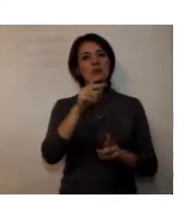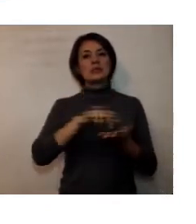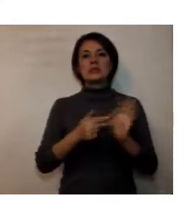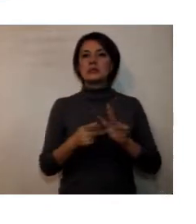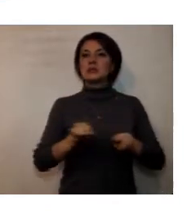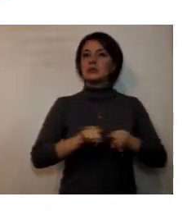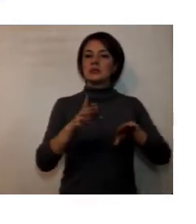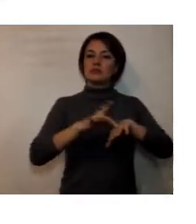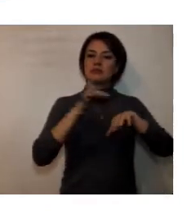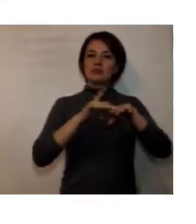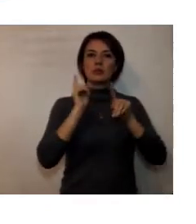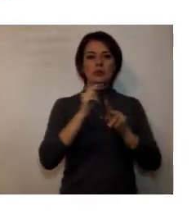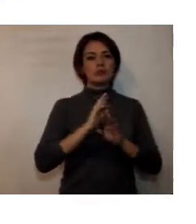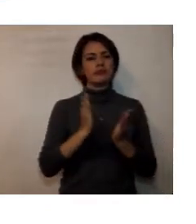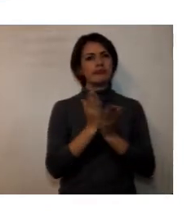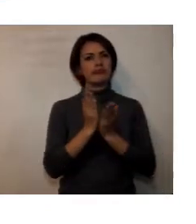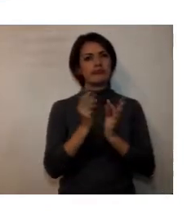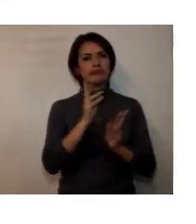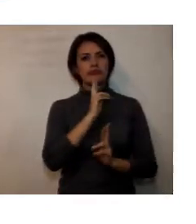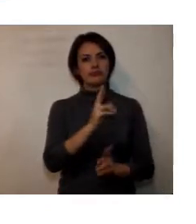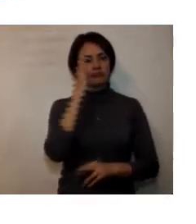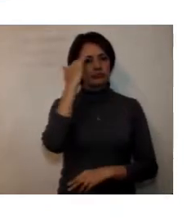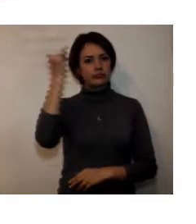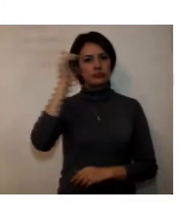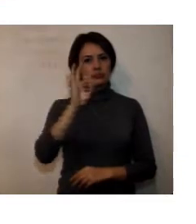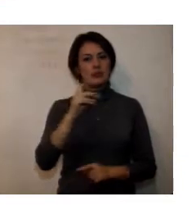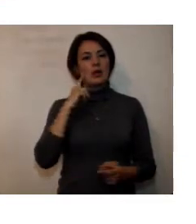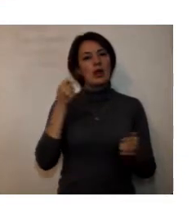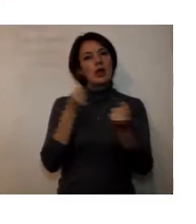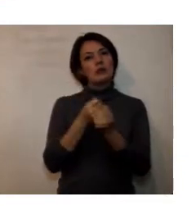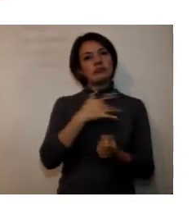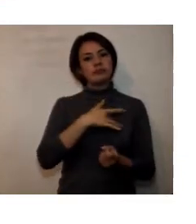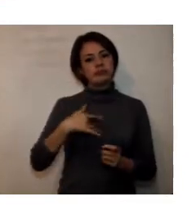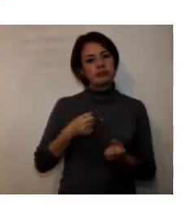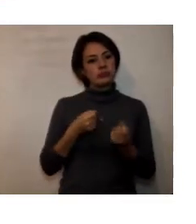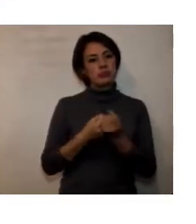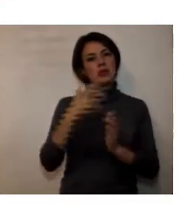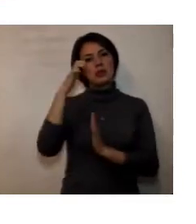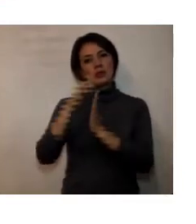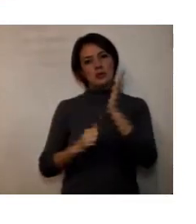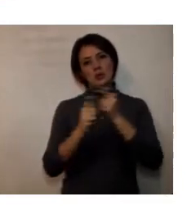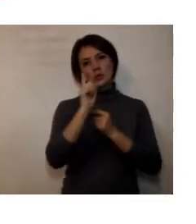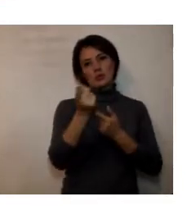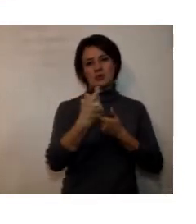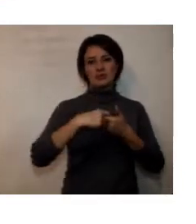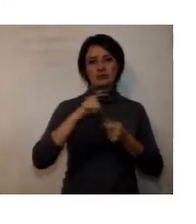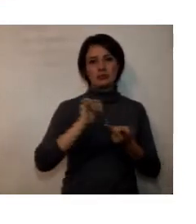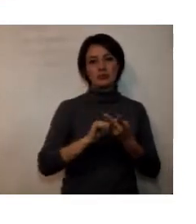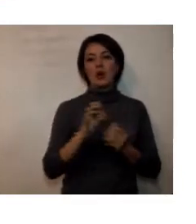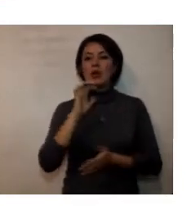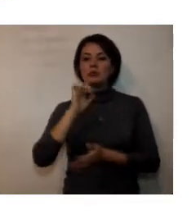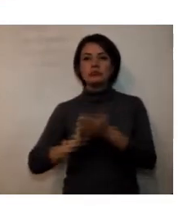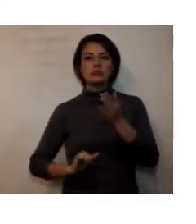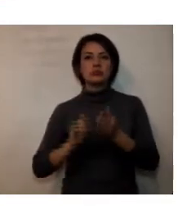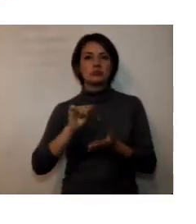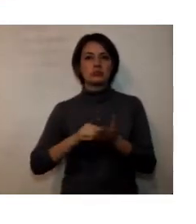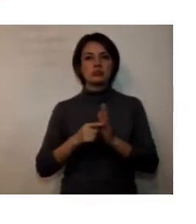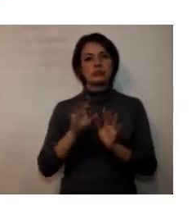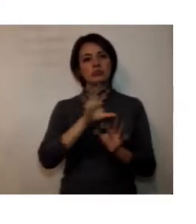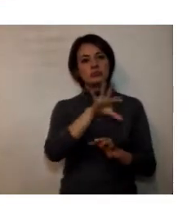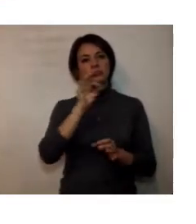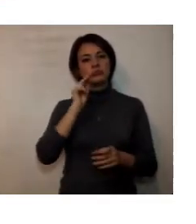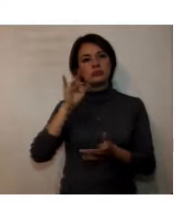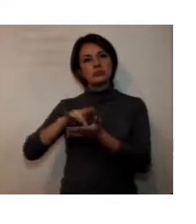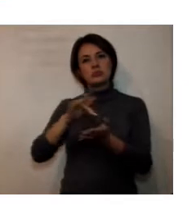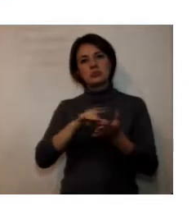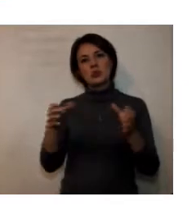incentivos por rendimiento académico el apoyo económico de bienestar descuentos por institucionalidad y descuentos por participaciones seleccionados